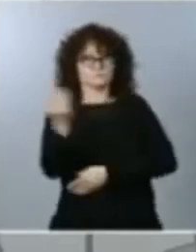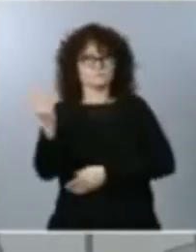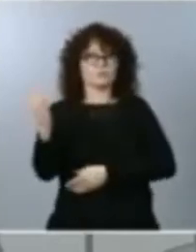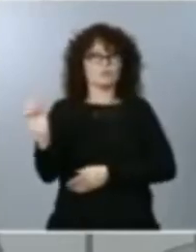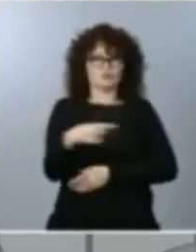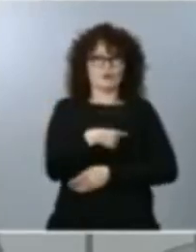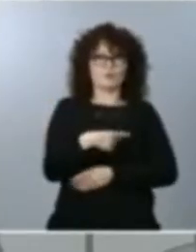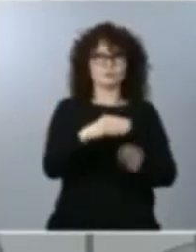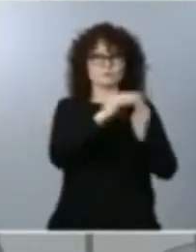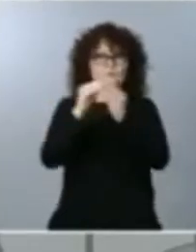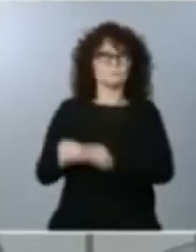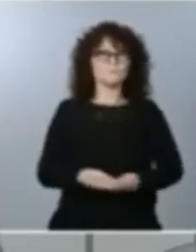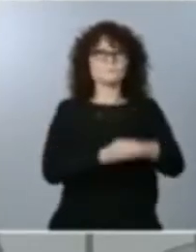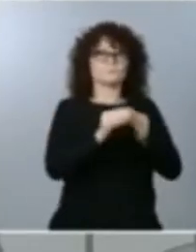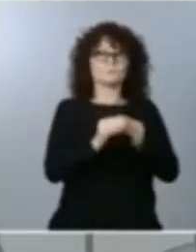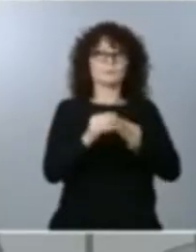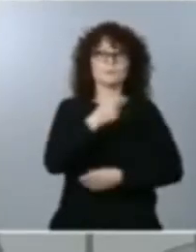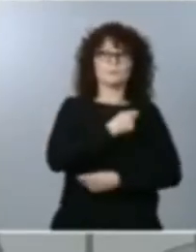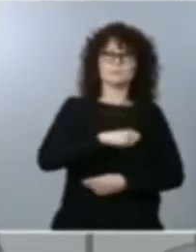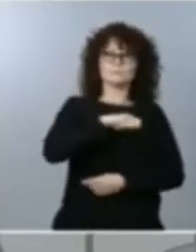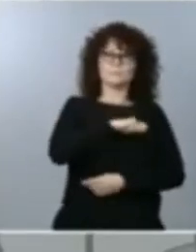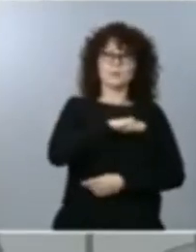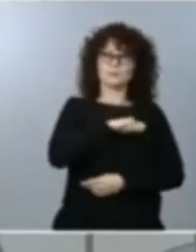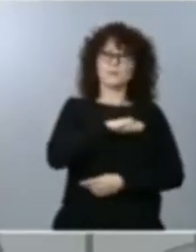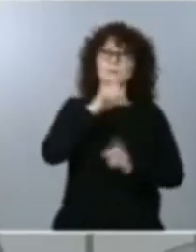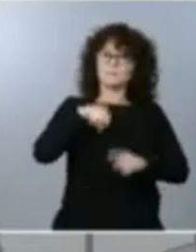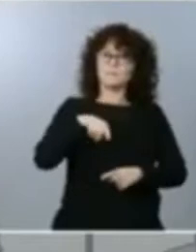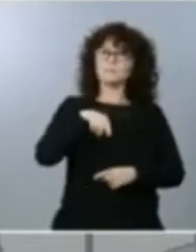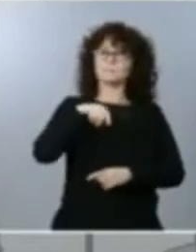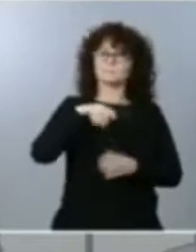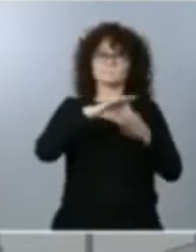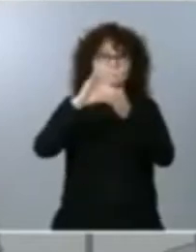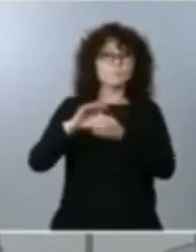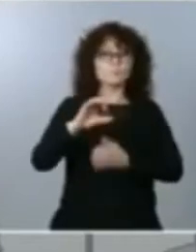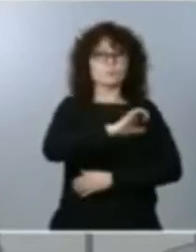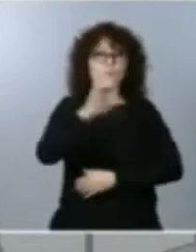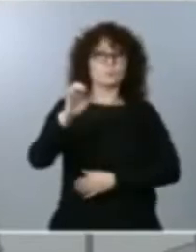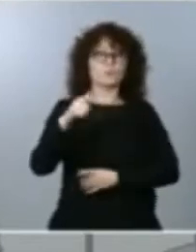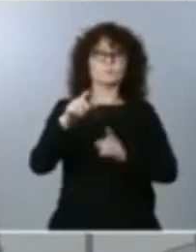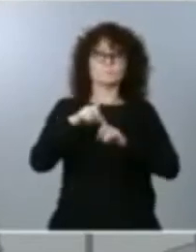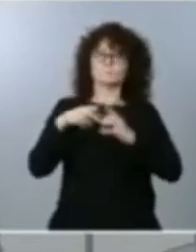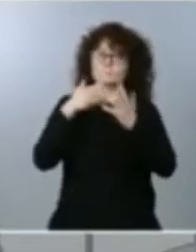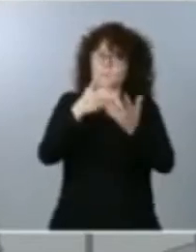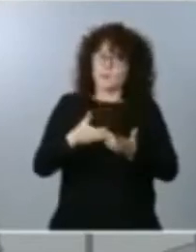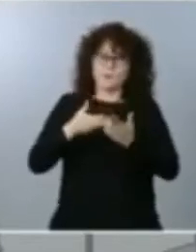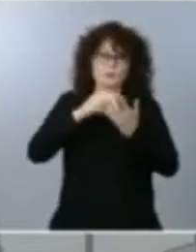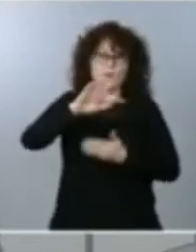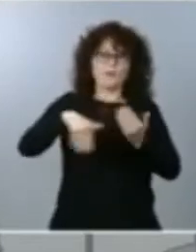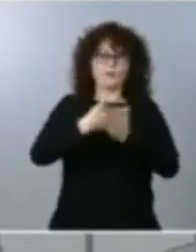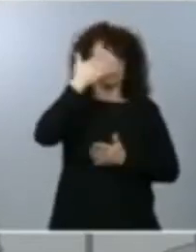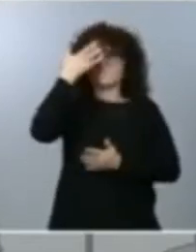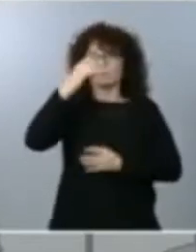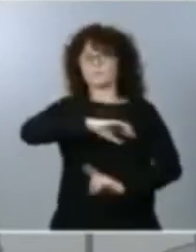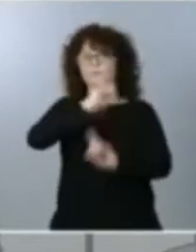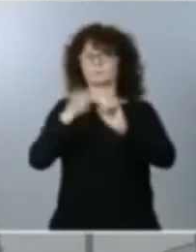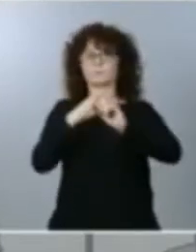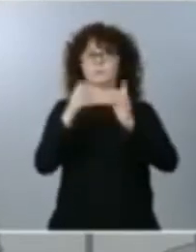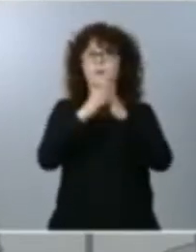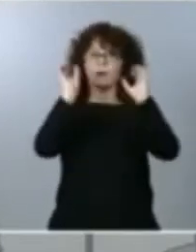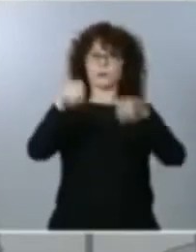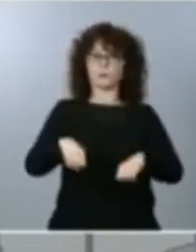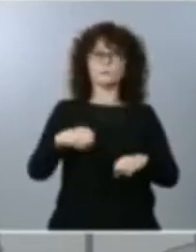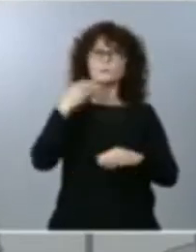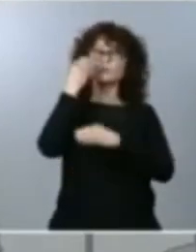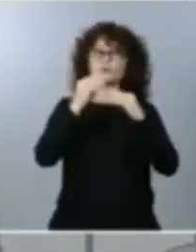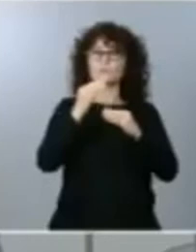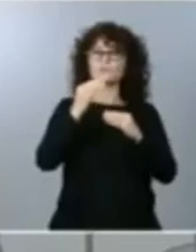con sus socios europeos, ha estado luchando hasta el final para alcanzar este importante acuerdo y creo, sinceramente, que veremos grandes avances en el año